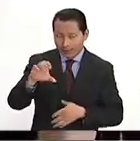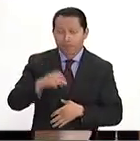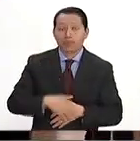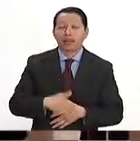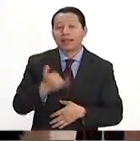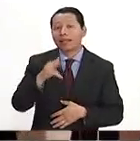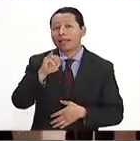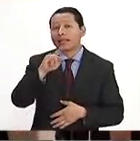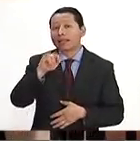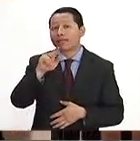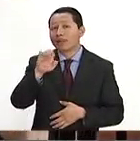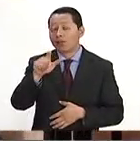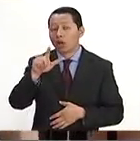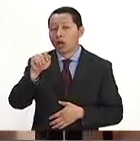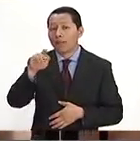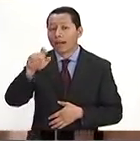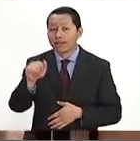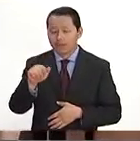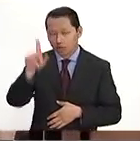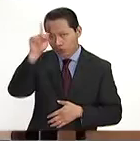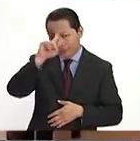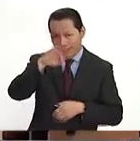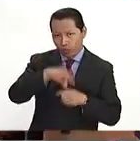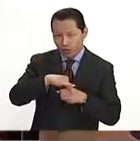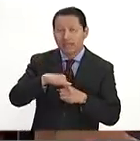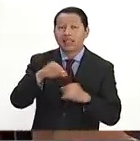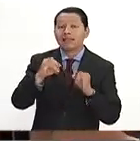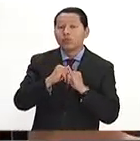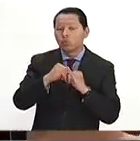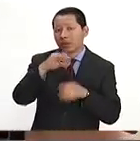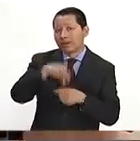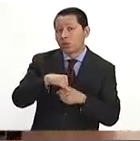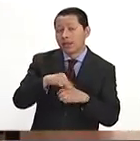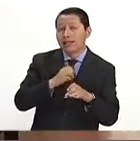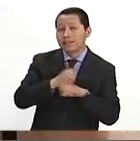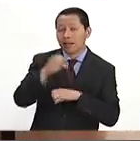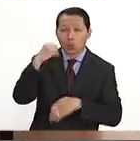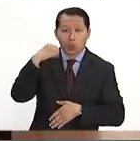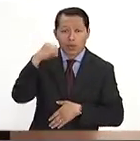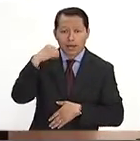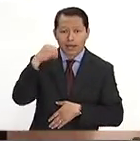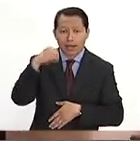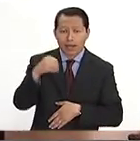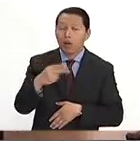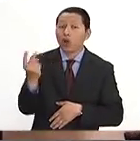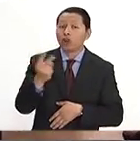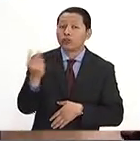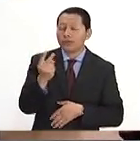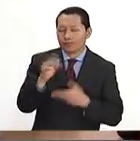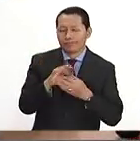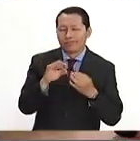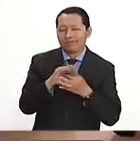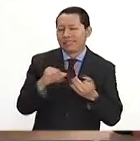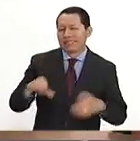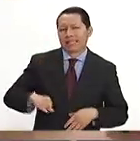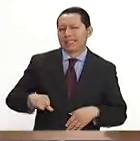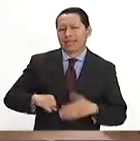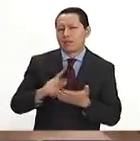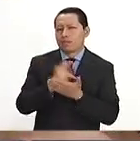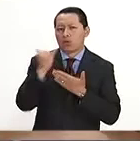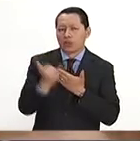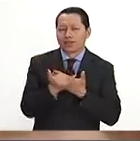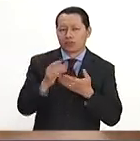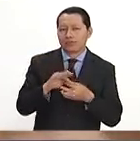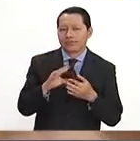y Rita Bel López, ella es consejera electoral del Instituto Electoral del Estado de Oaxaca. Ambas van a hablar de un interesante proyecto